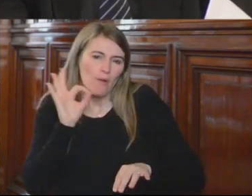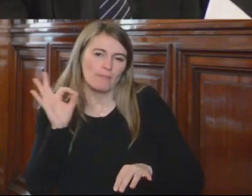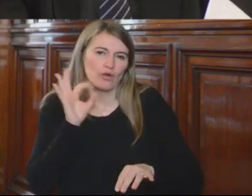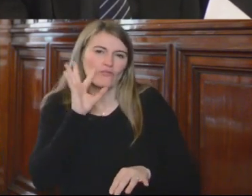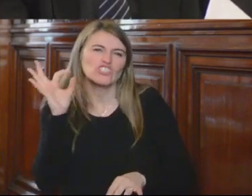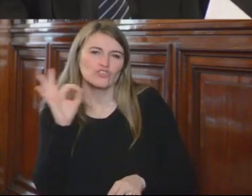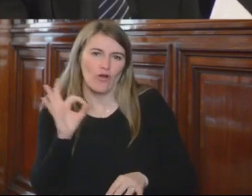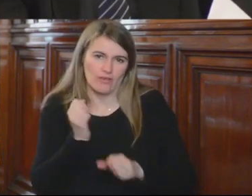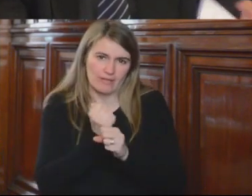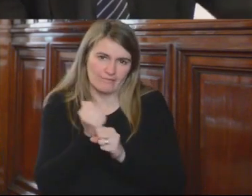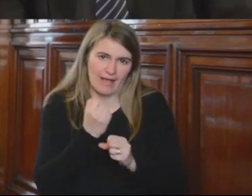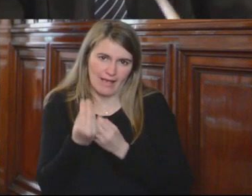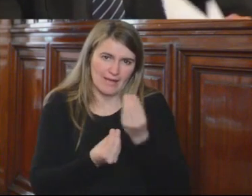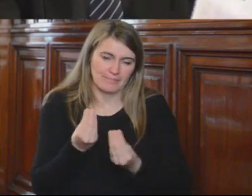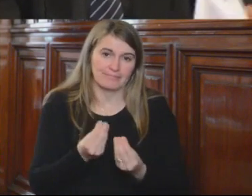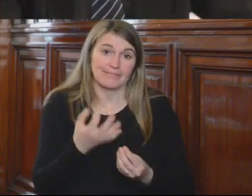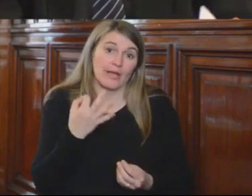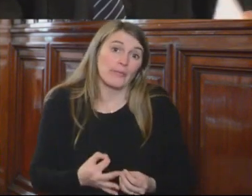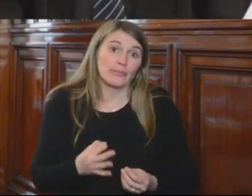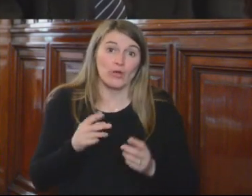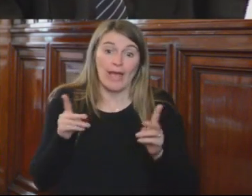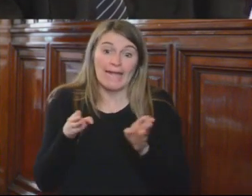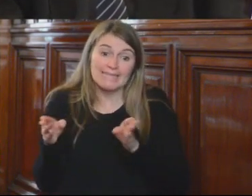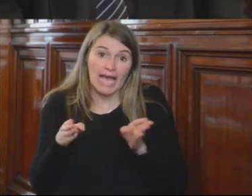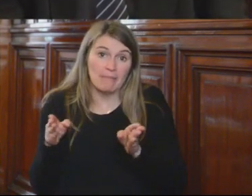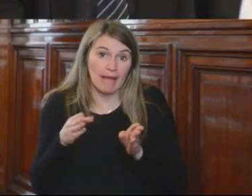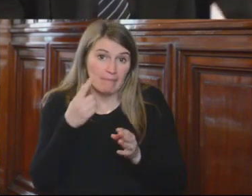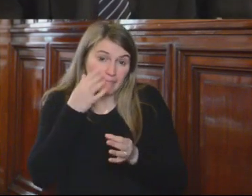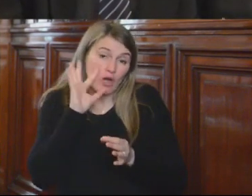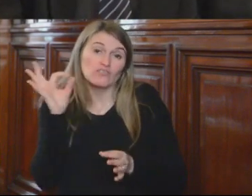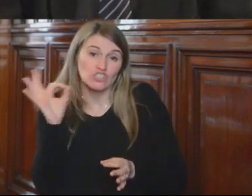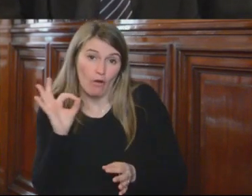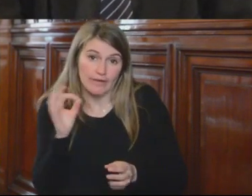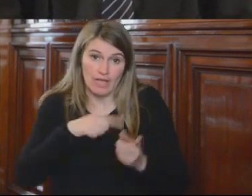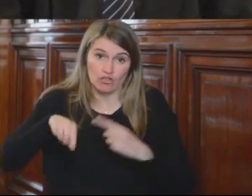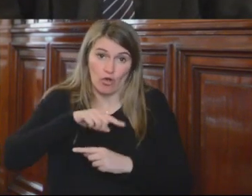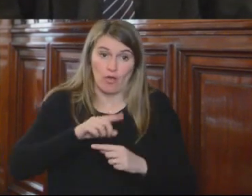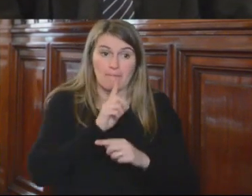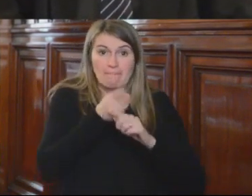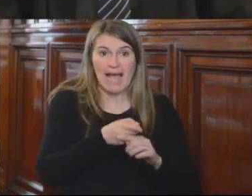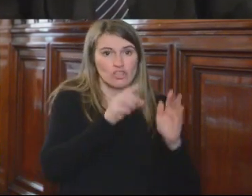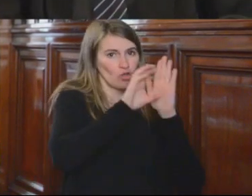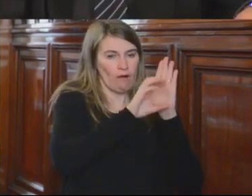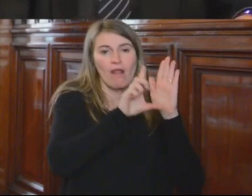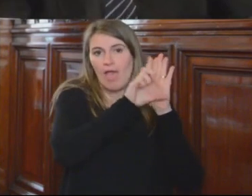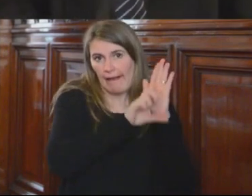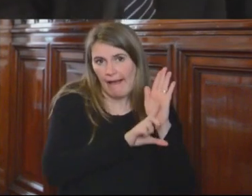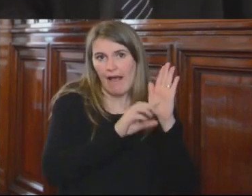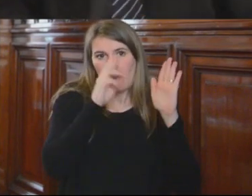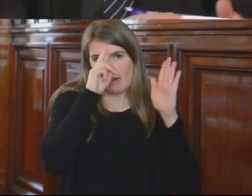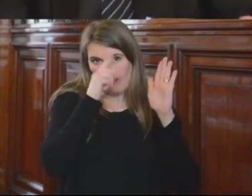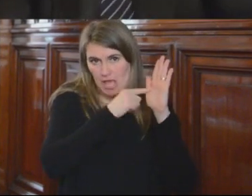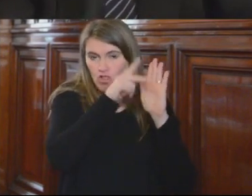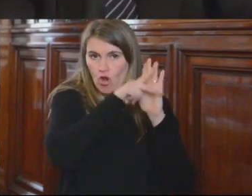destacar que en esta etapa de transición el Consejo de la Magistratura, en aplicación estricta de los mandatos constitucionales y legales, y al contar con